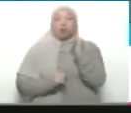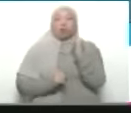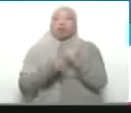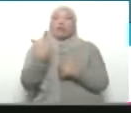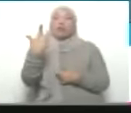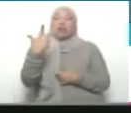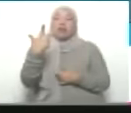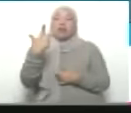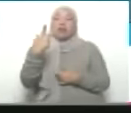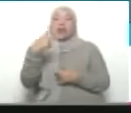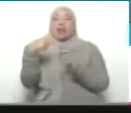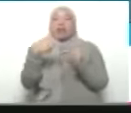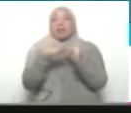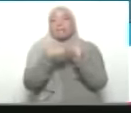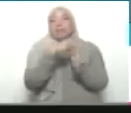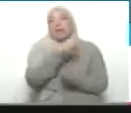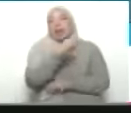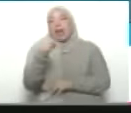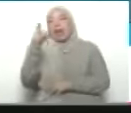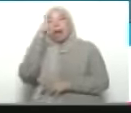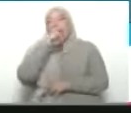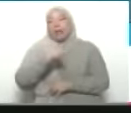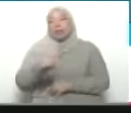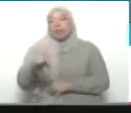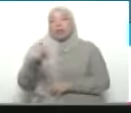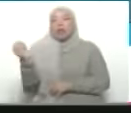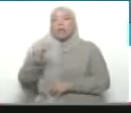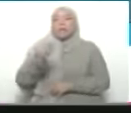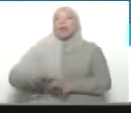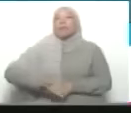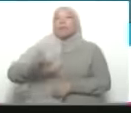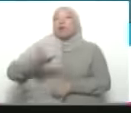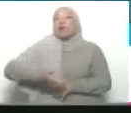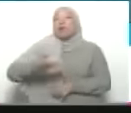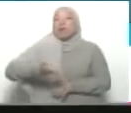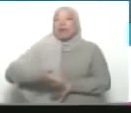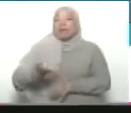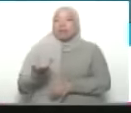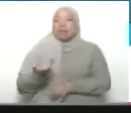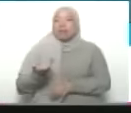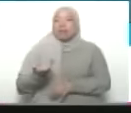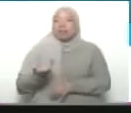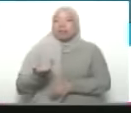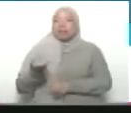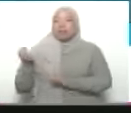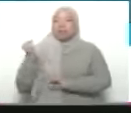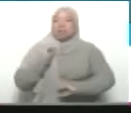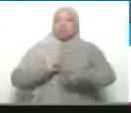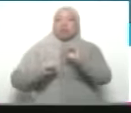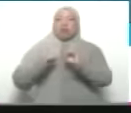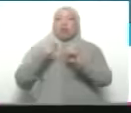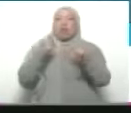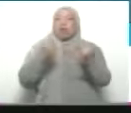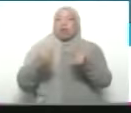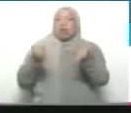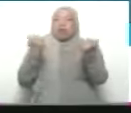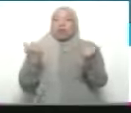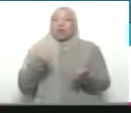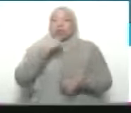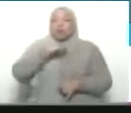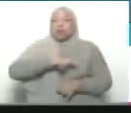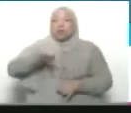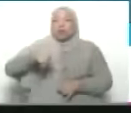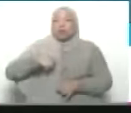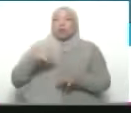tres milenios por lo menos. El más importante antiimperialista de la historia moderna,